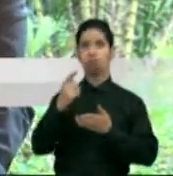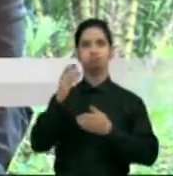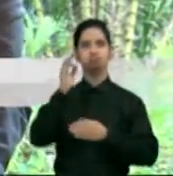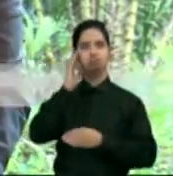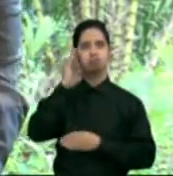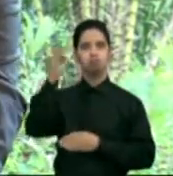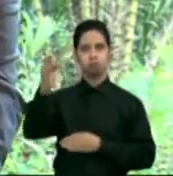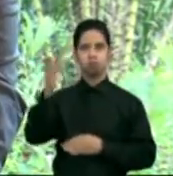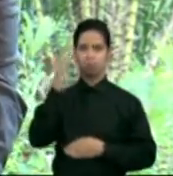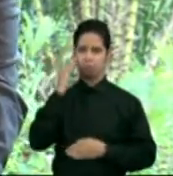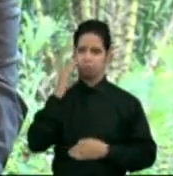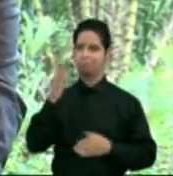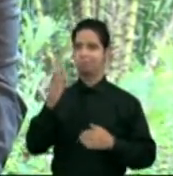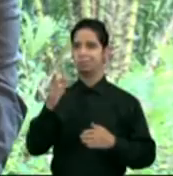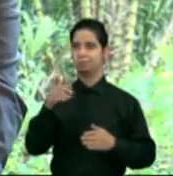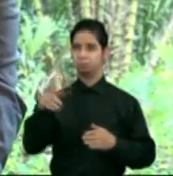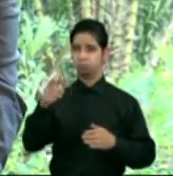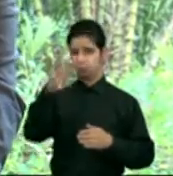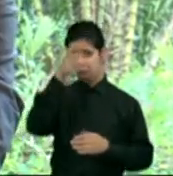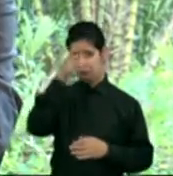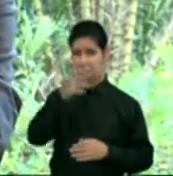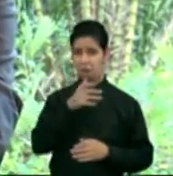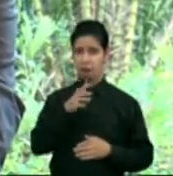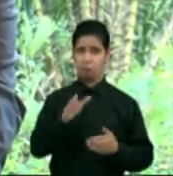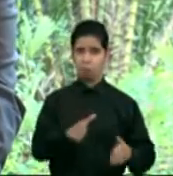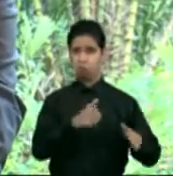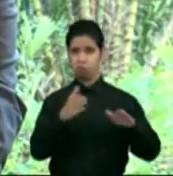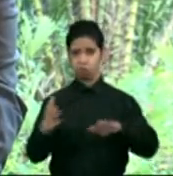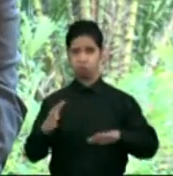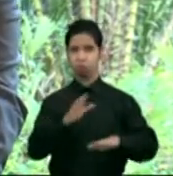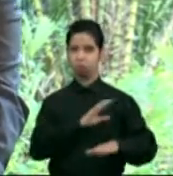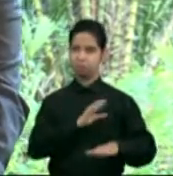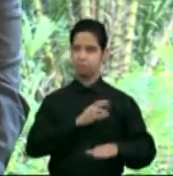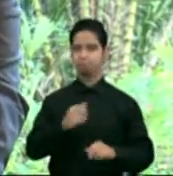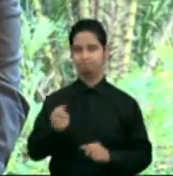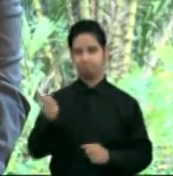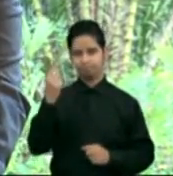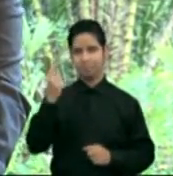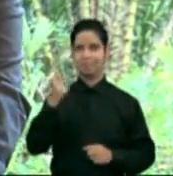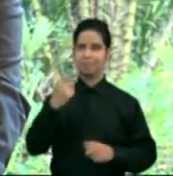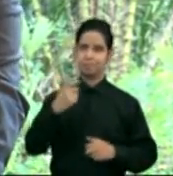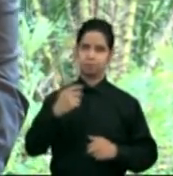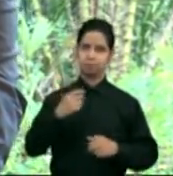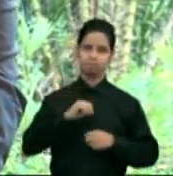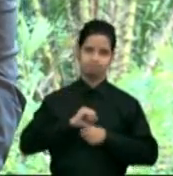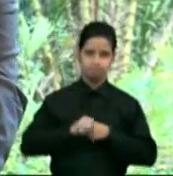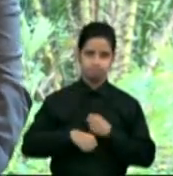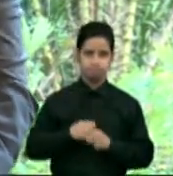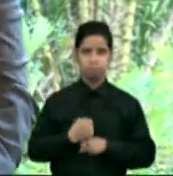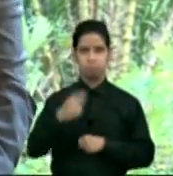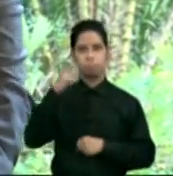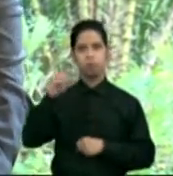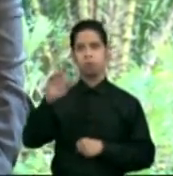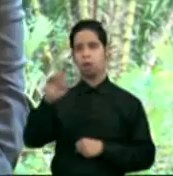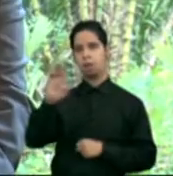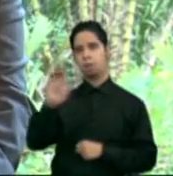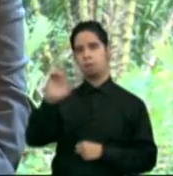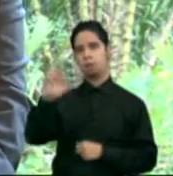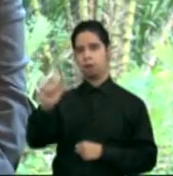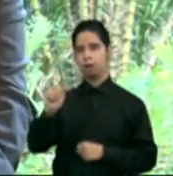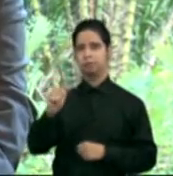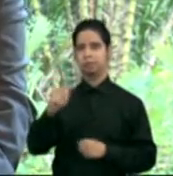de la tragedia personal que significa la pérdida de un padre o una madre a joven edad. Confío también en que estas becas suplirán, aunque sea